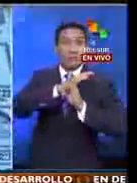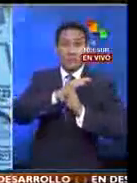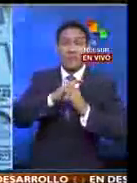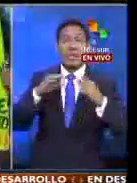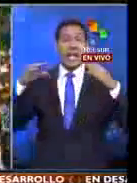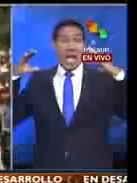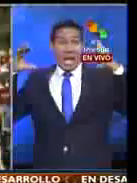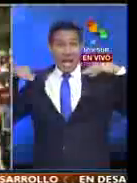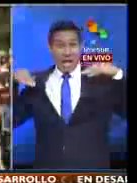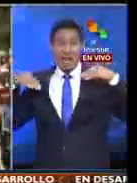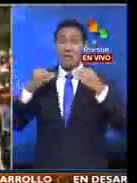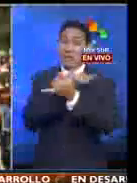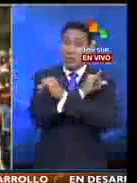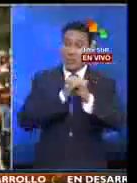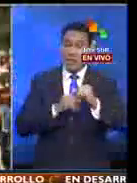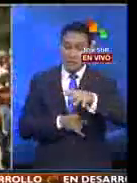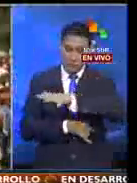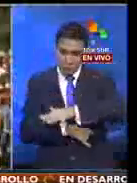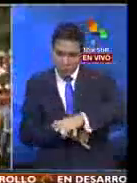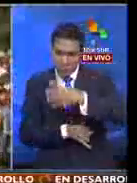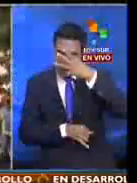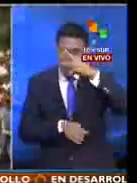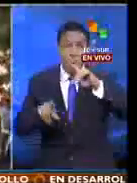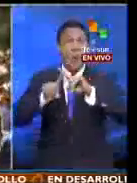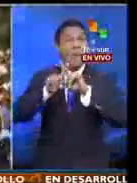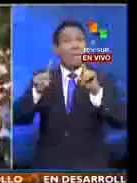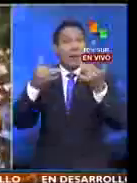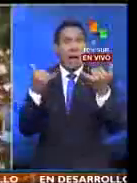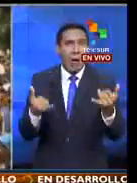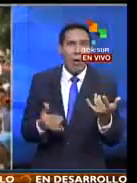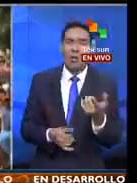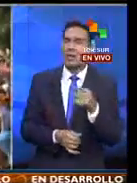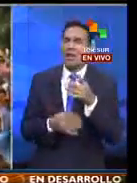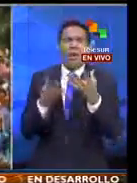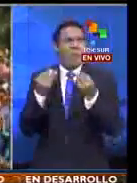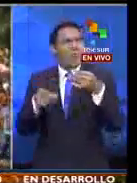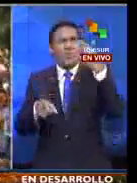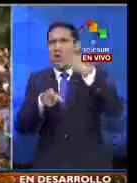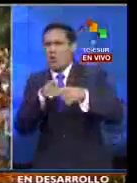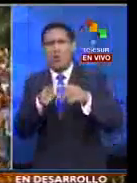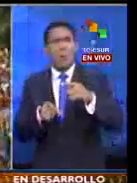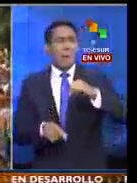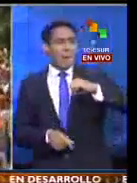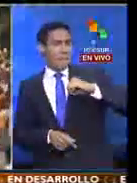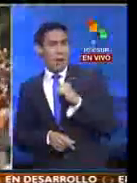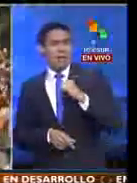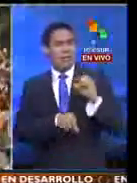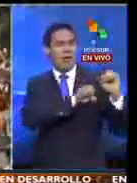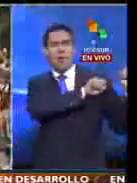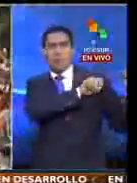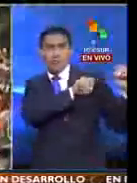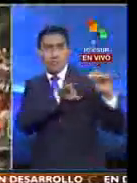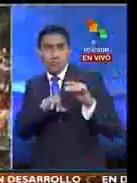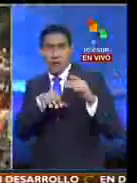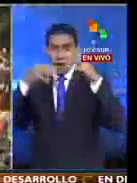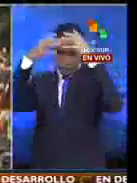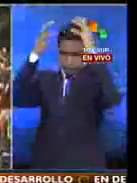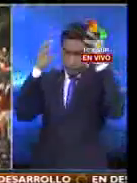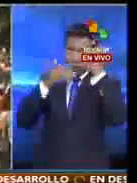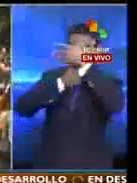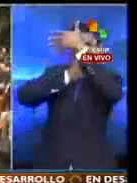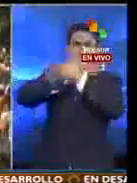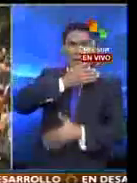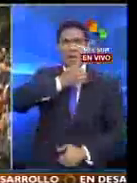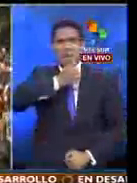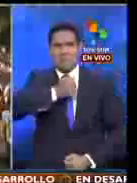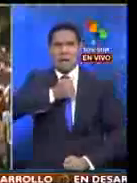Ángel de la Independencia, pero hace unos minutos llegaron cientos de policías antimotines, los llamados granaderos aquí